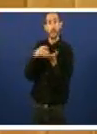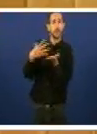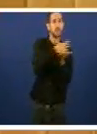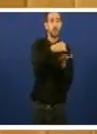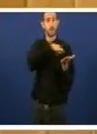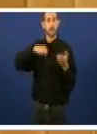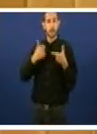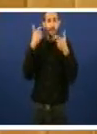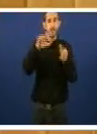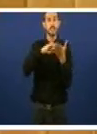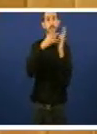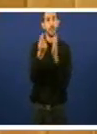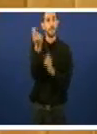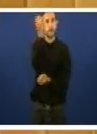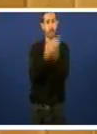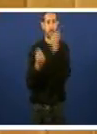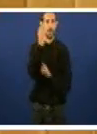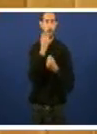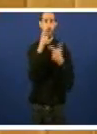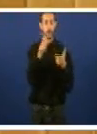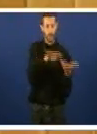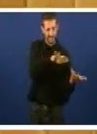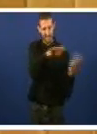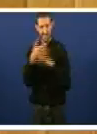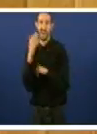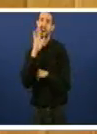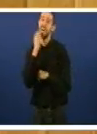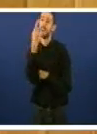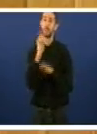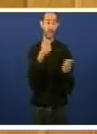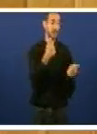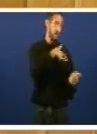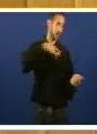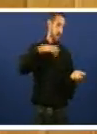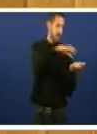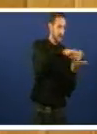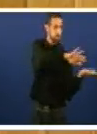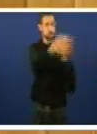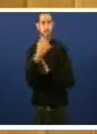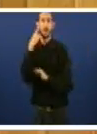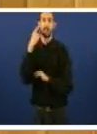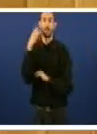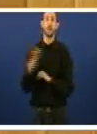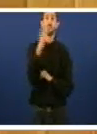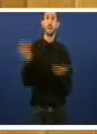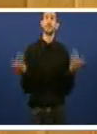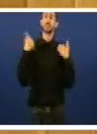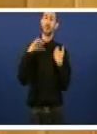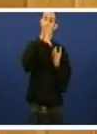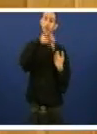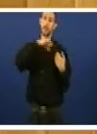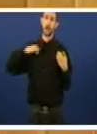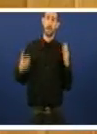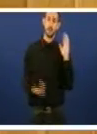do sistema financeiro pasa, como dixen, por bancarizar as caixas e eliminar as competencias autonómicas na materia.